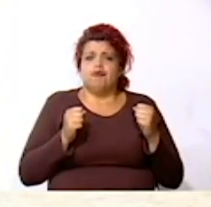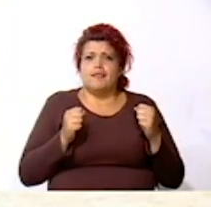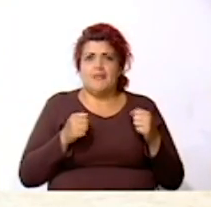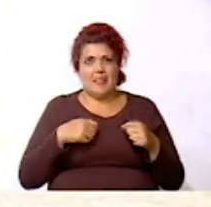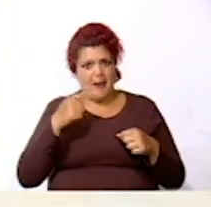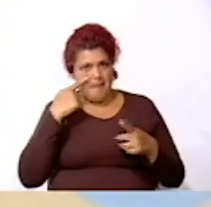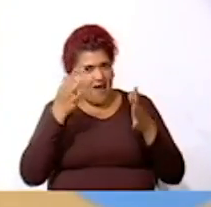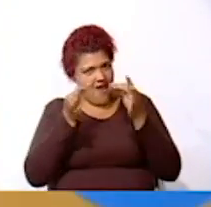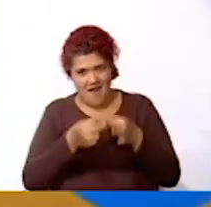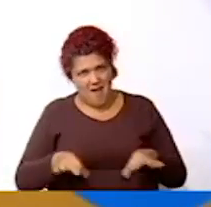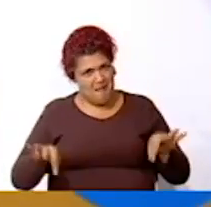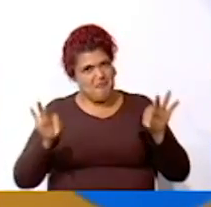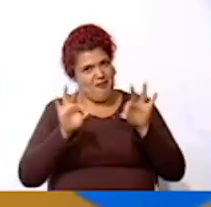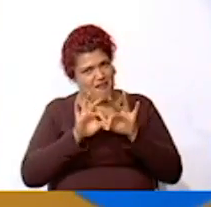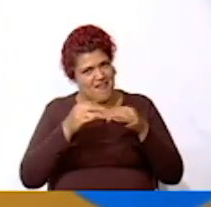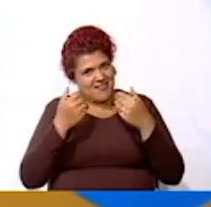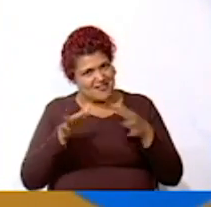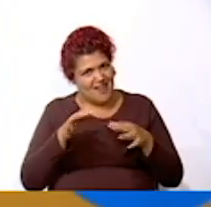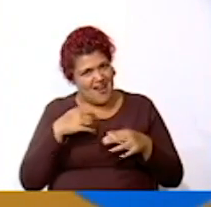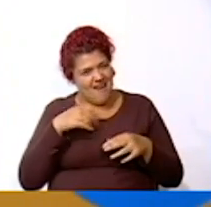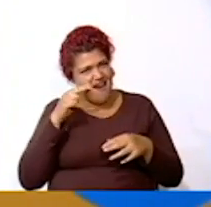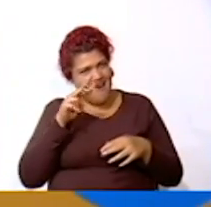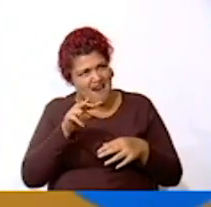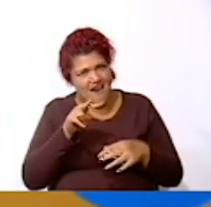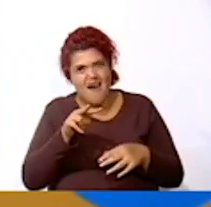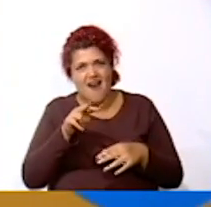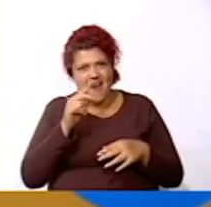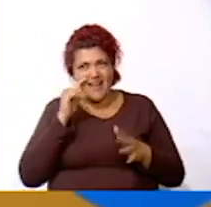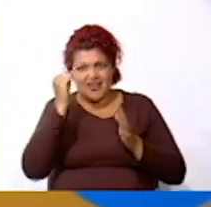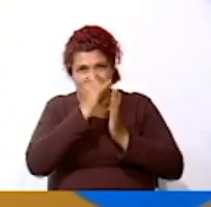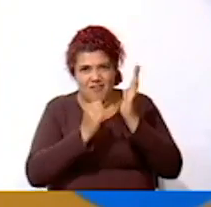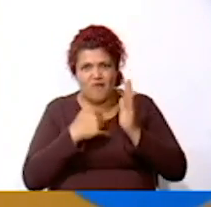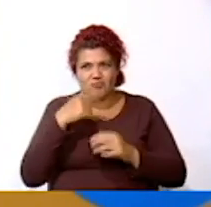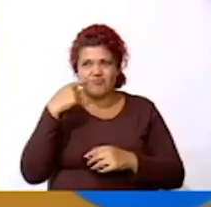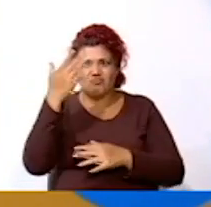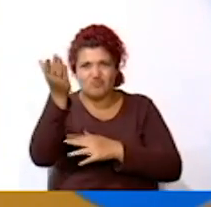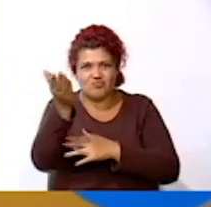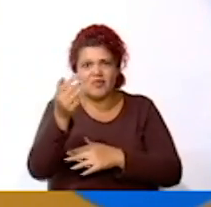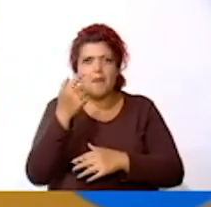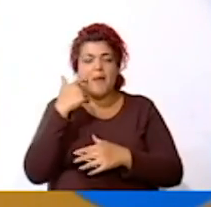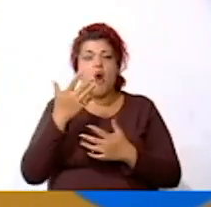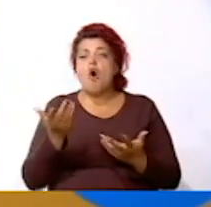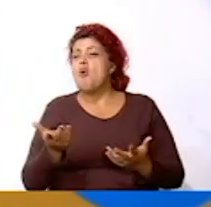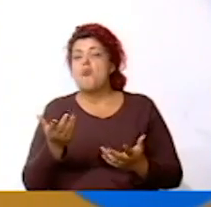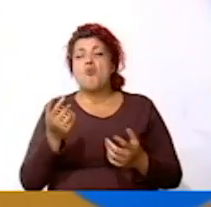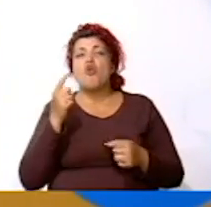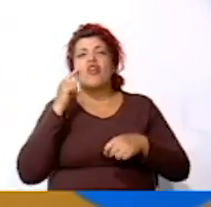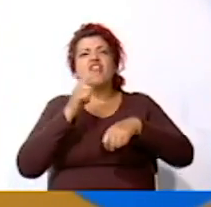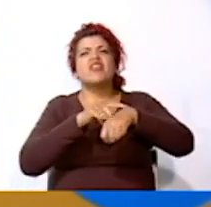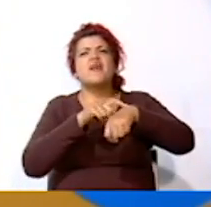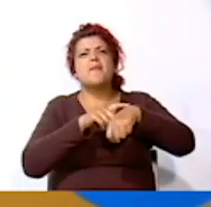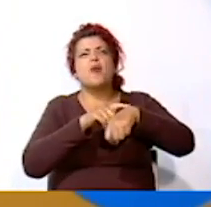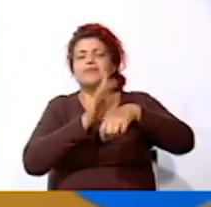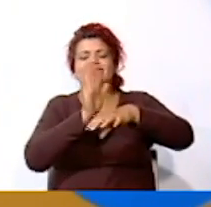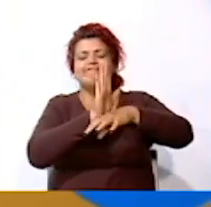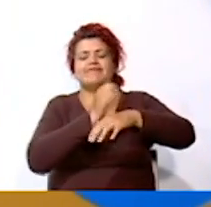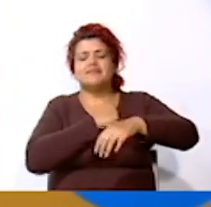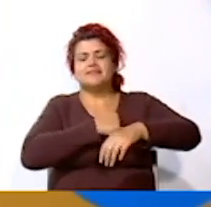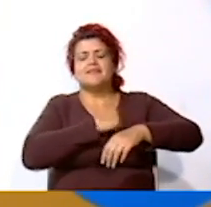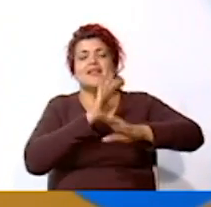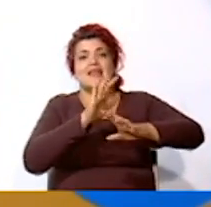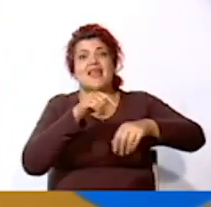importante todo lo que acabamos de ver en estas imágenes Como las condiciones del tiempo atmosférico se ven